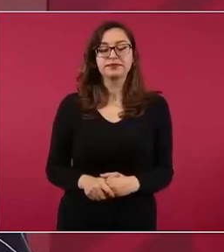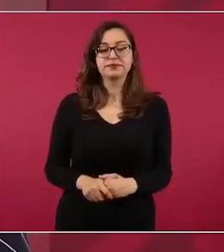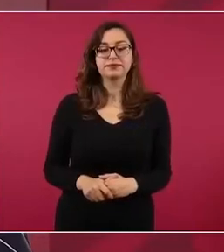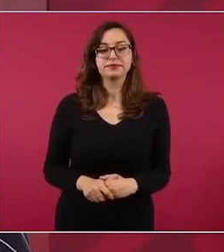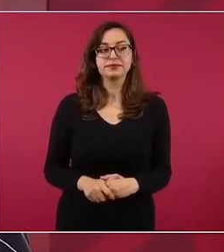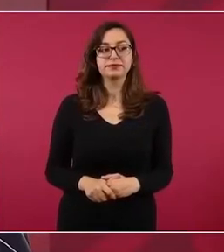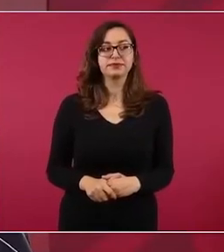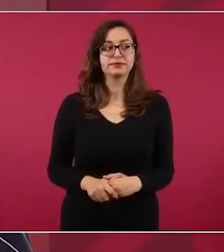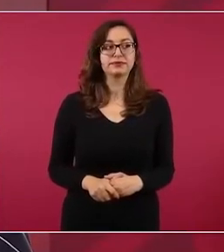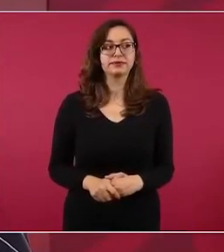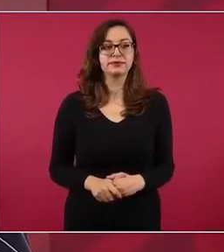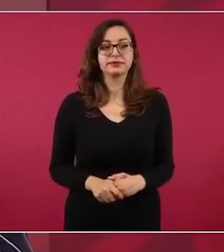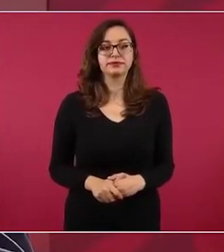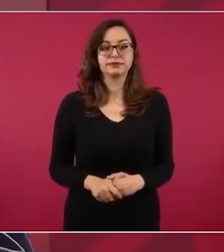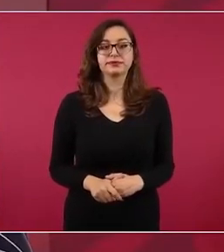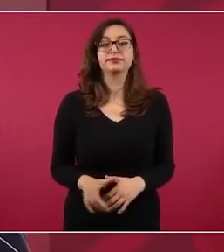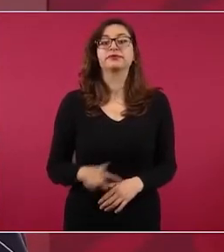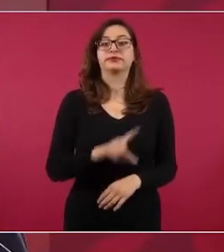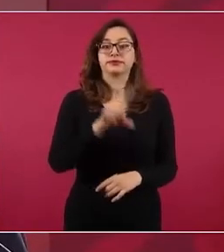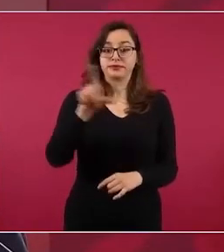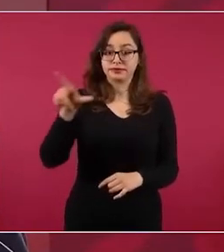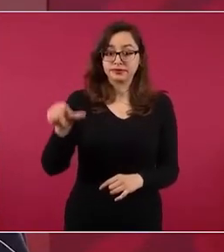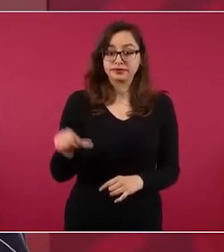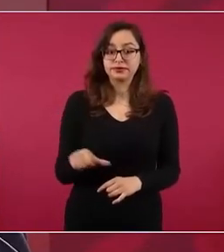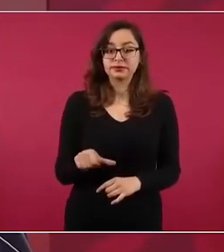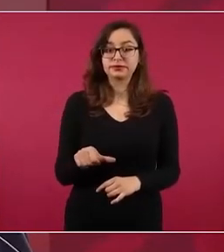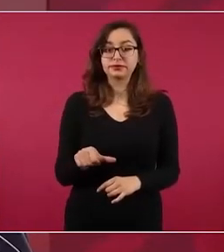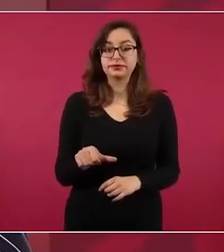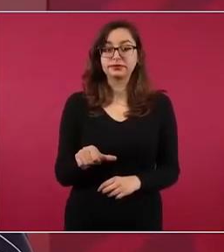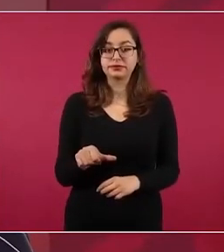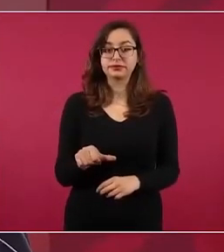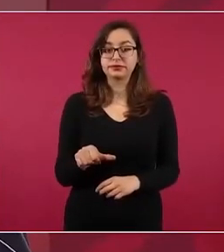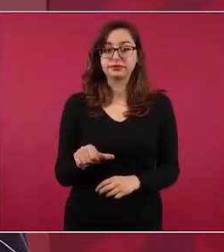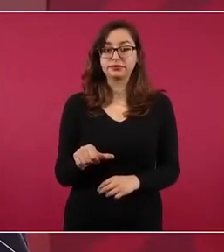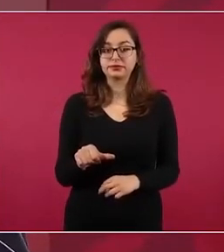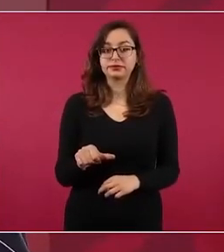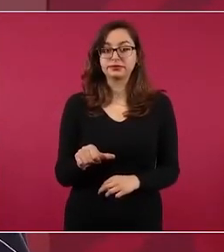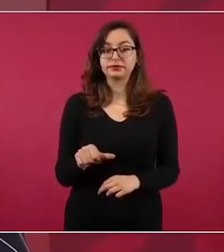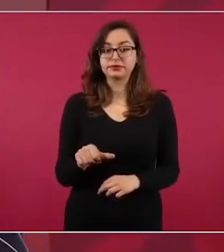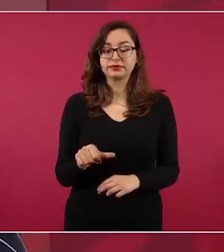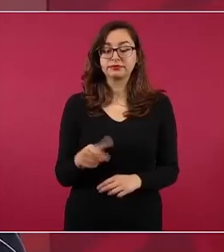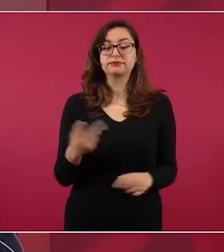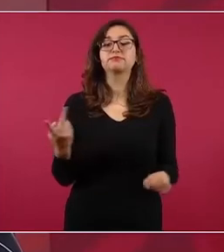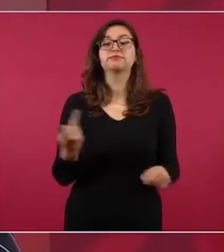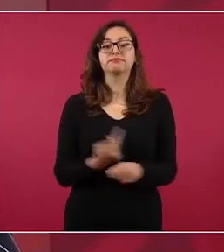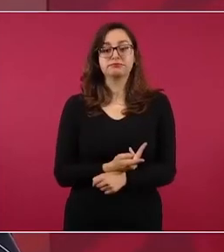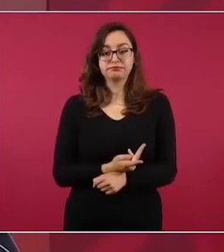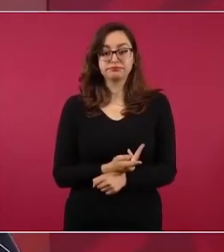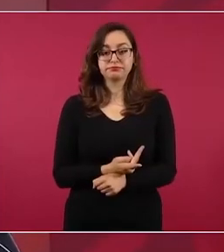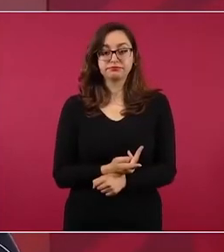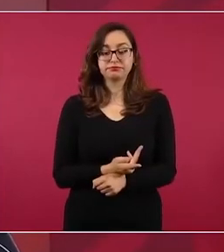Y después que regresa resulta